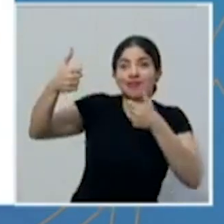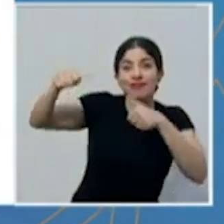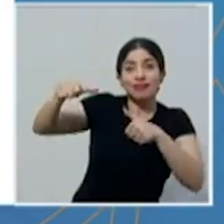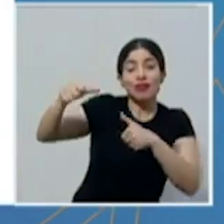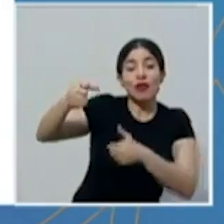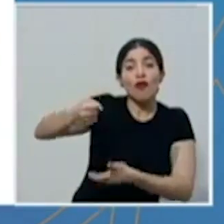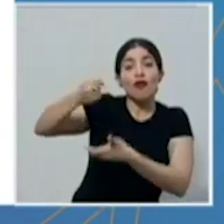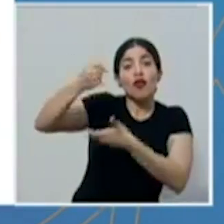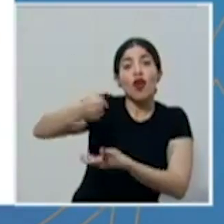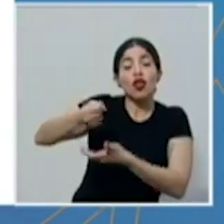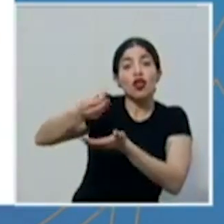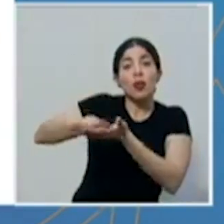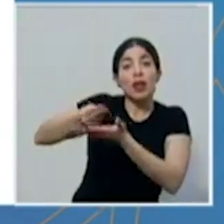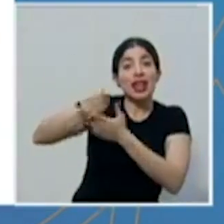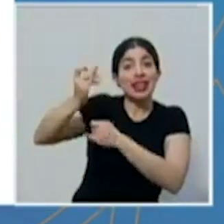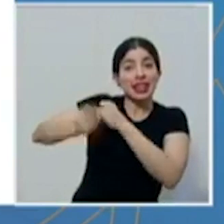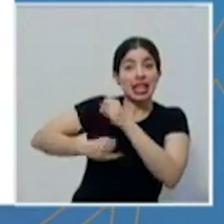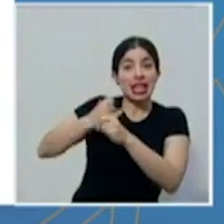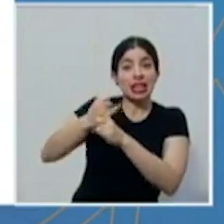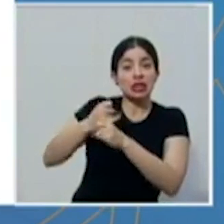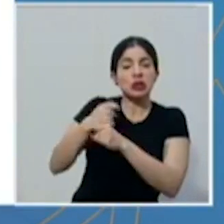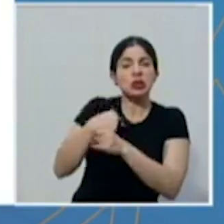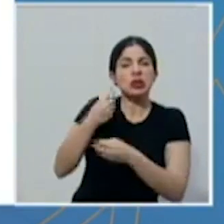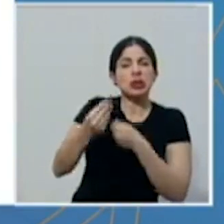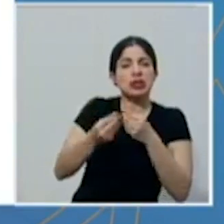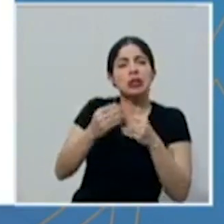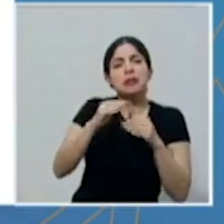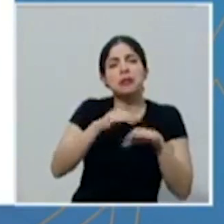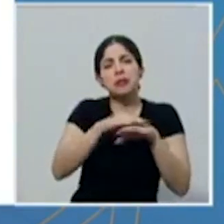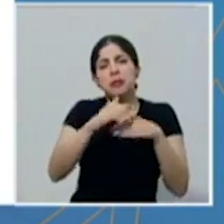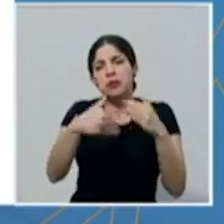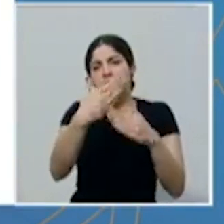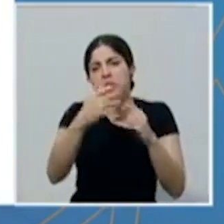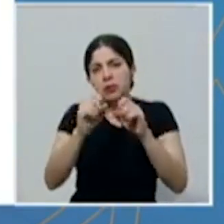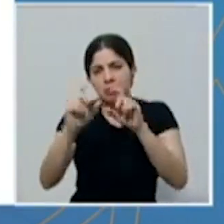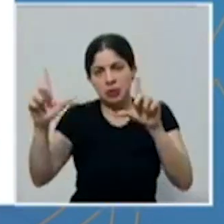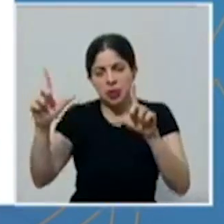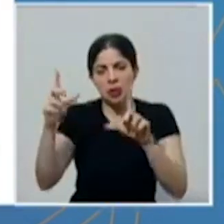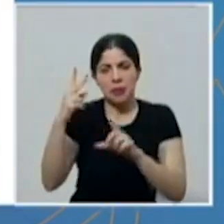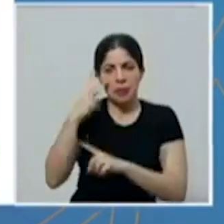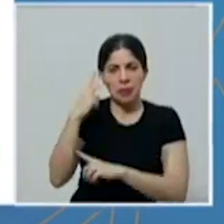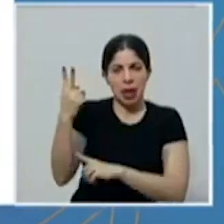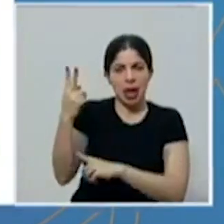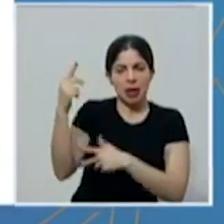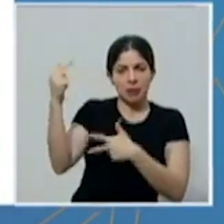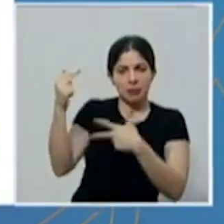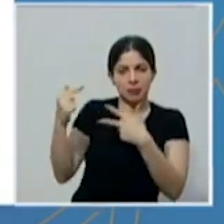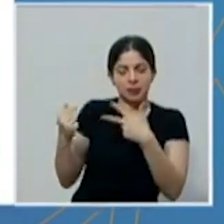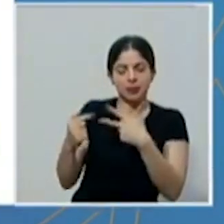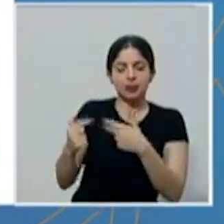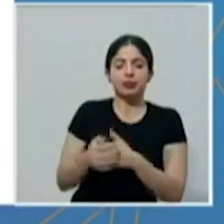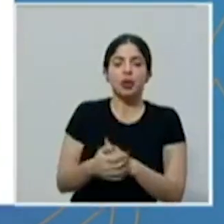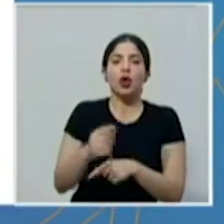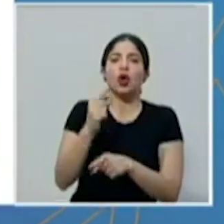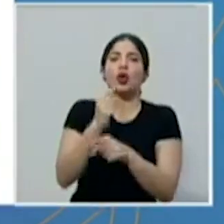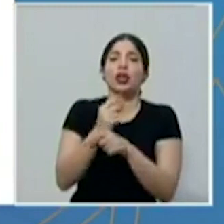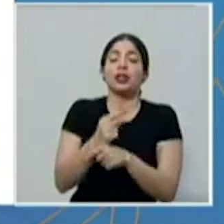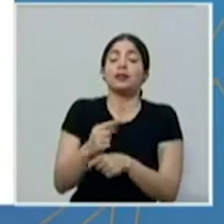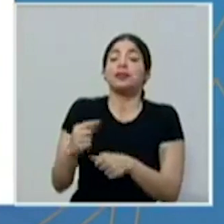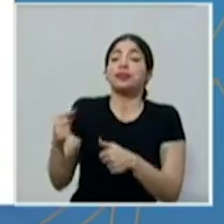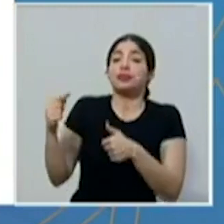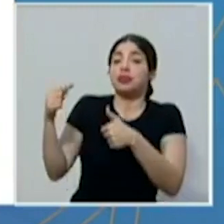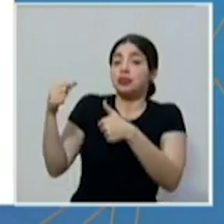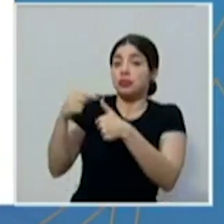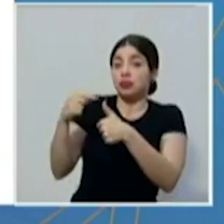lo que les estaríamos pidiendo, si quieres pasamos a la siguiente para ver ya eje por eje. En el